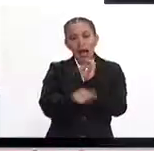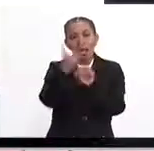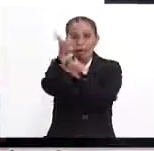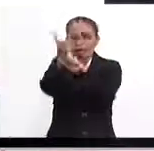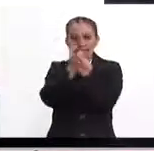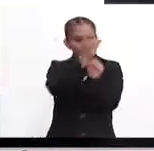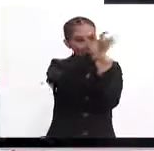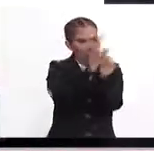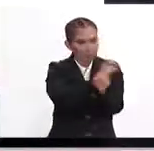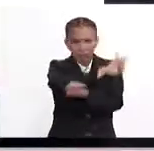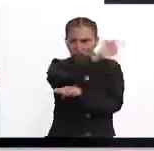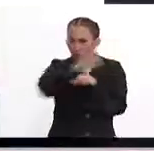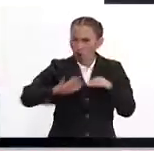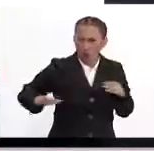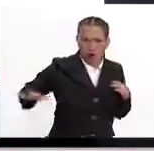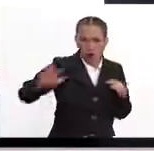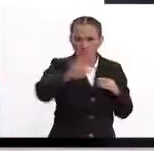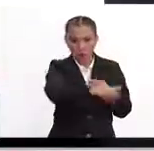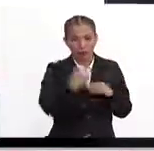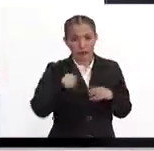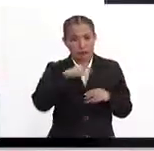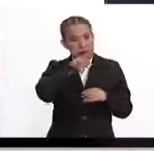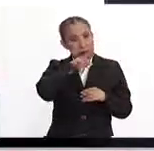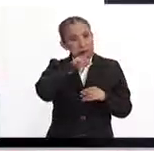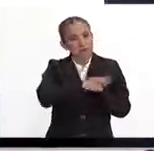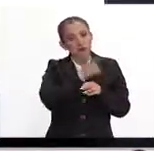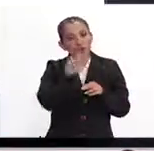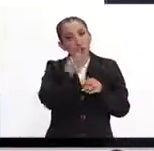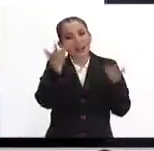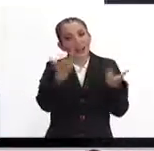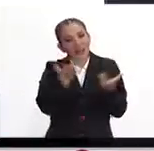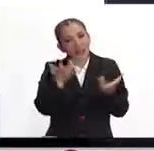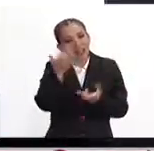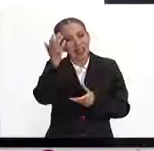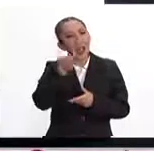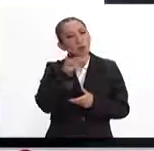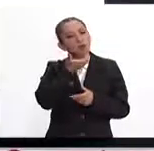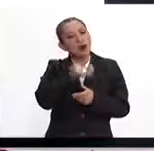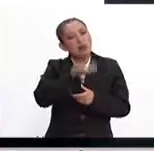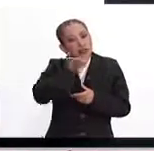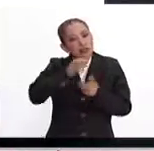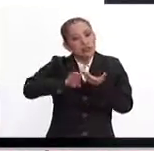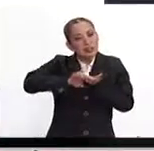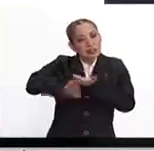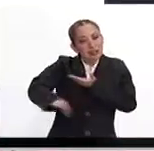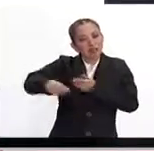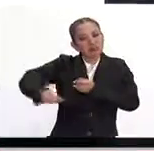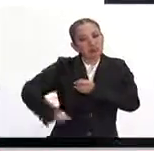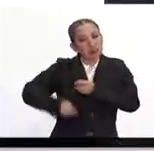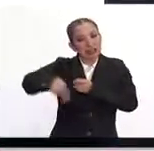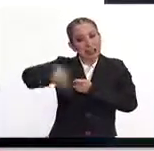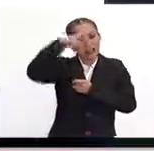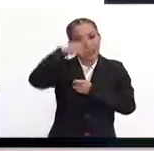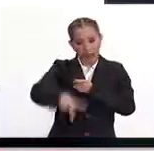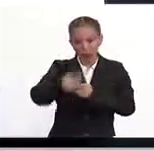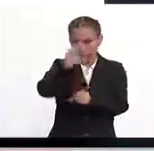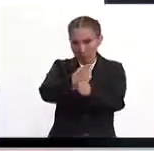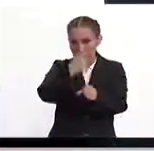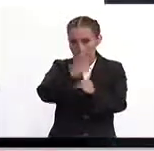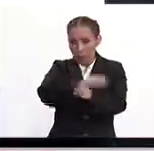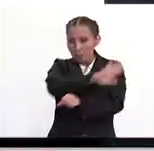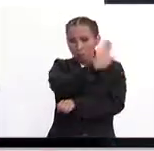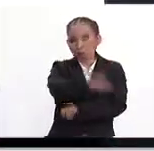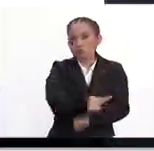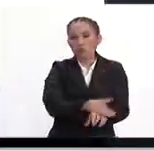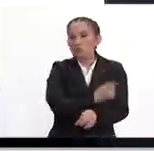convocatoria masiva. Estamos preocupados por generar una cultura de la prevención en la población mexicana. La primera causa